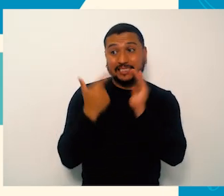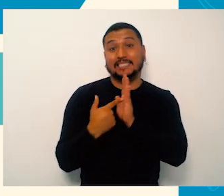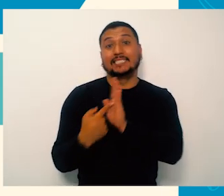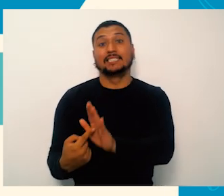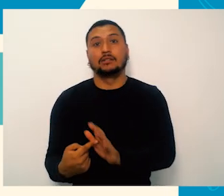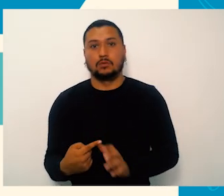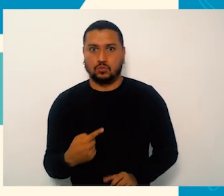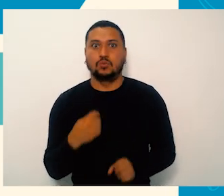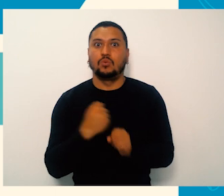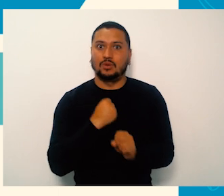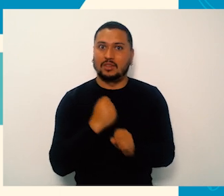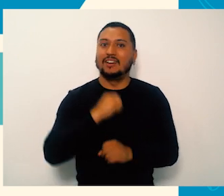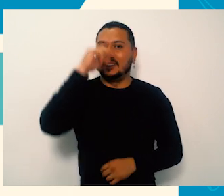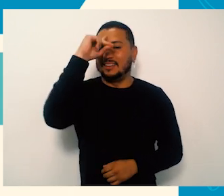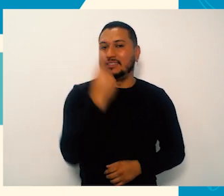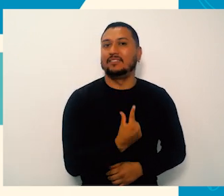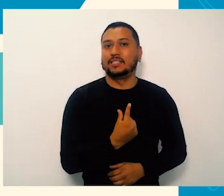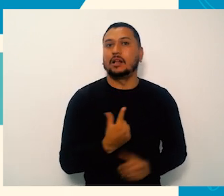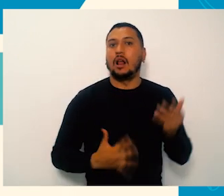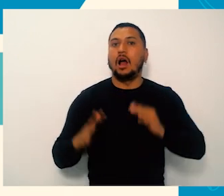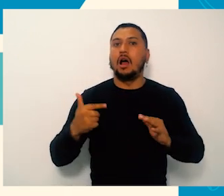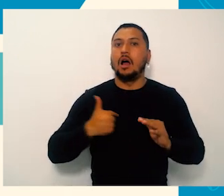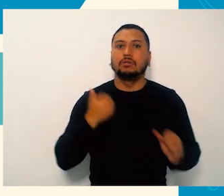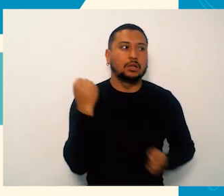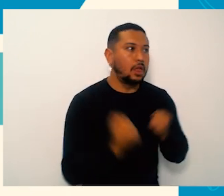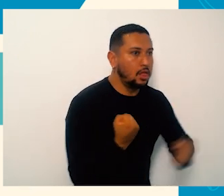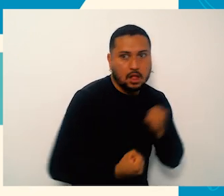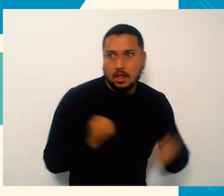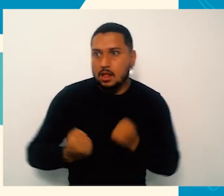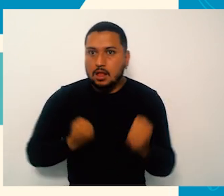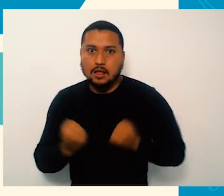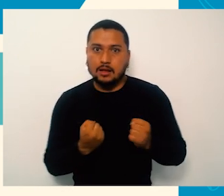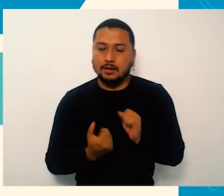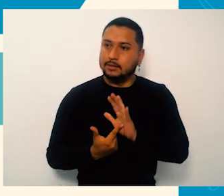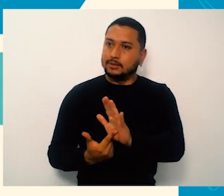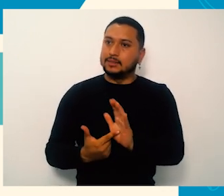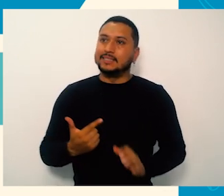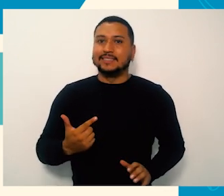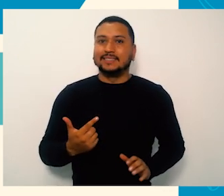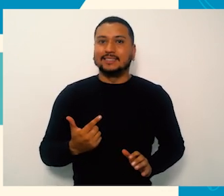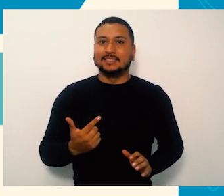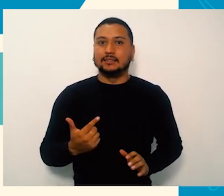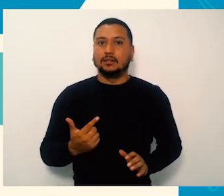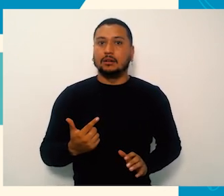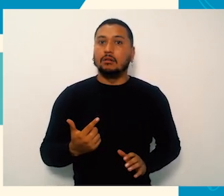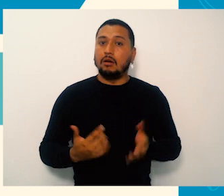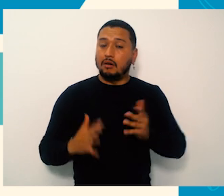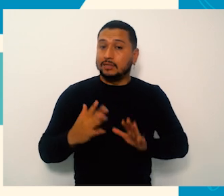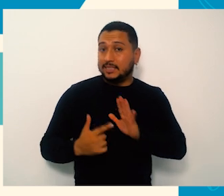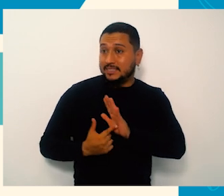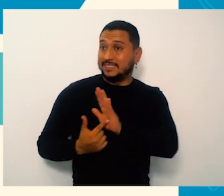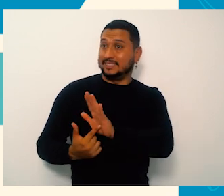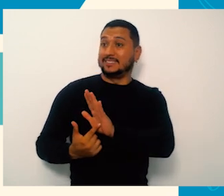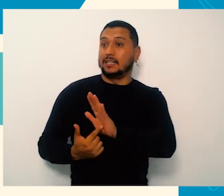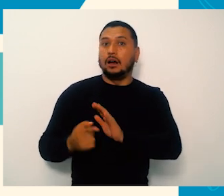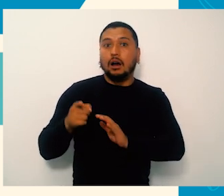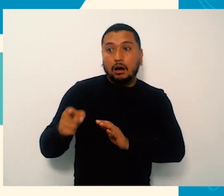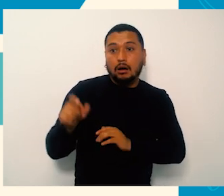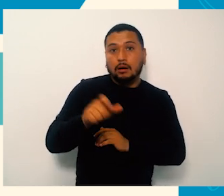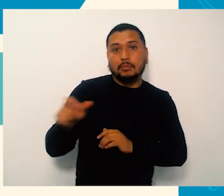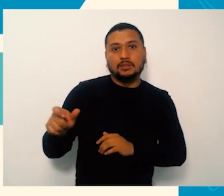Lo que les comentaba de habilitación, ahí está clarísimo, seguimos con esta unidad. No hay opción de que Meisen y Tuna no se